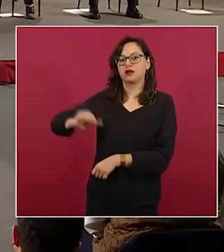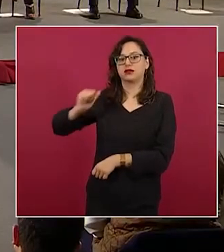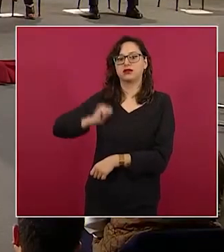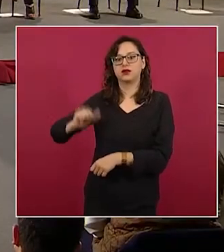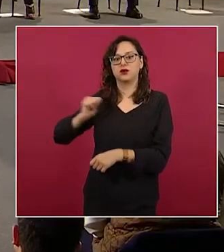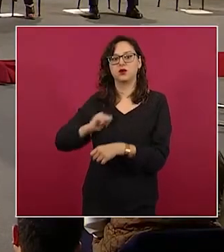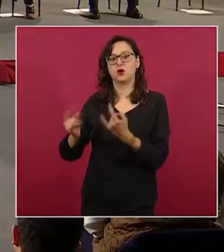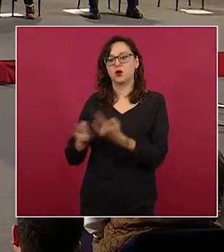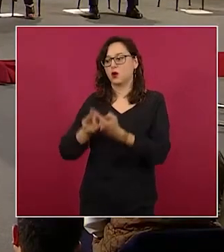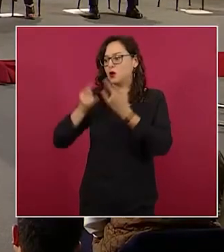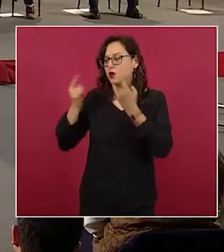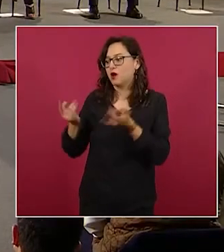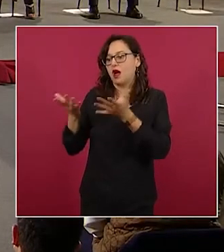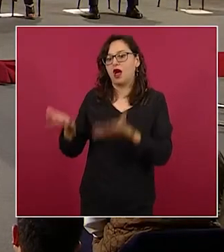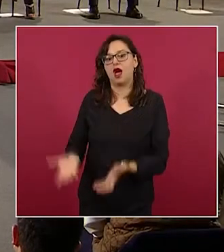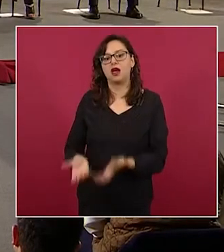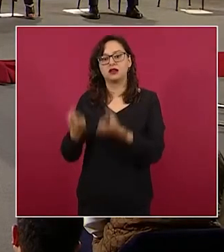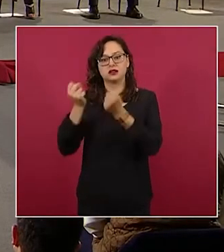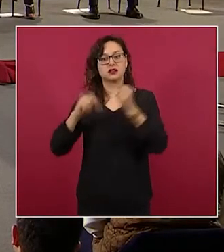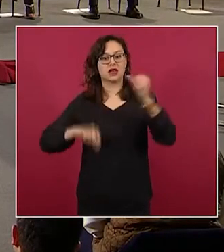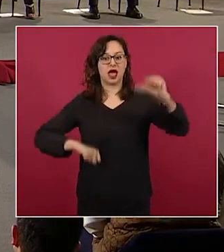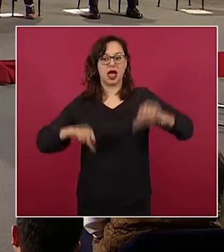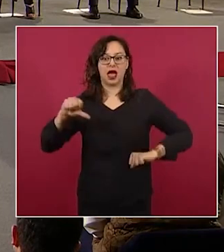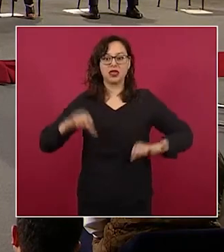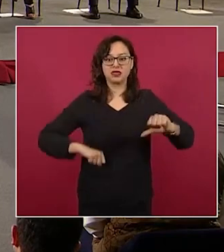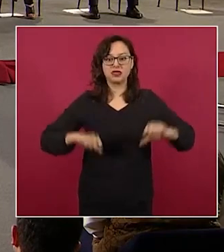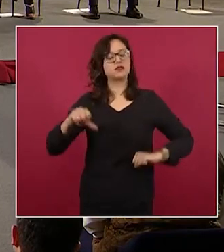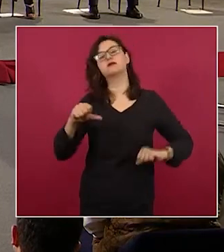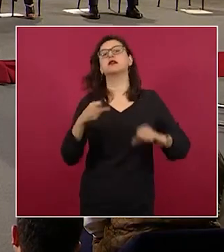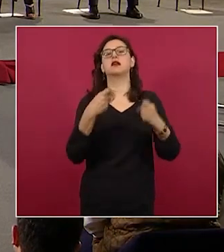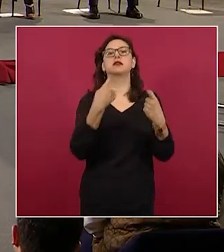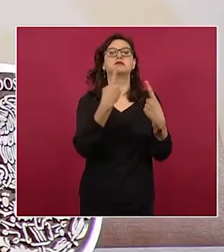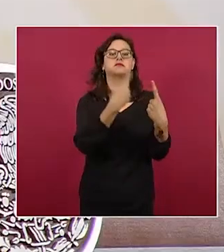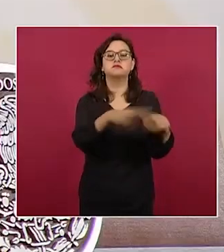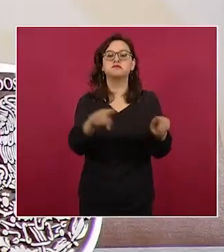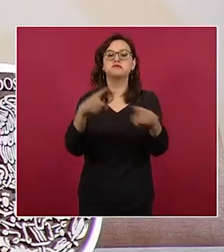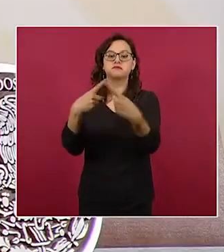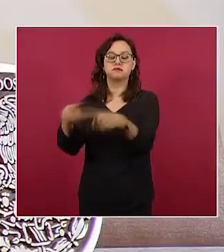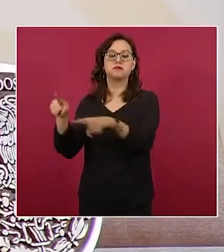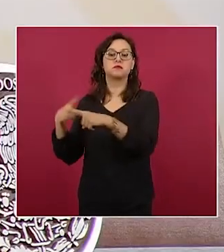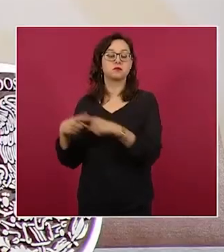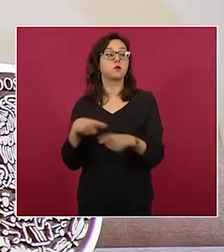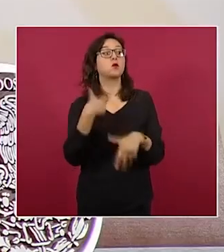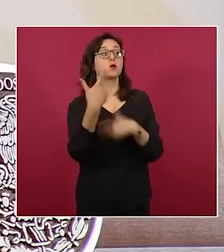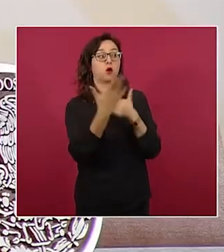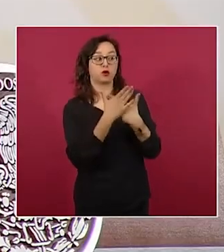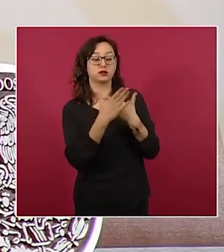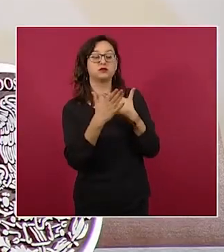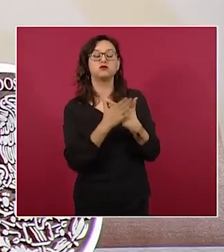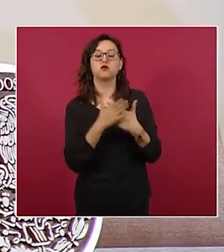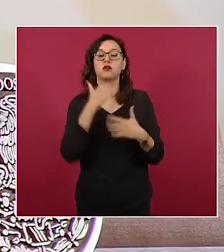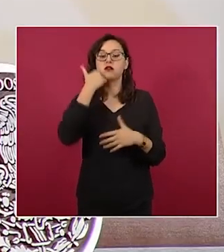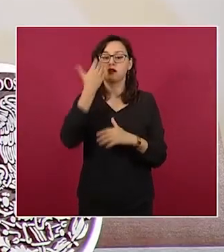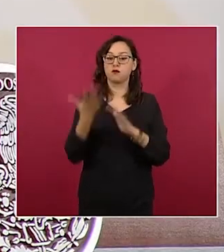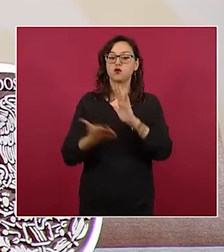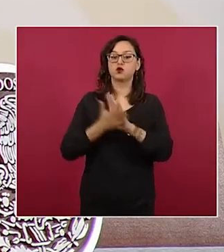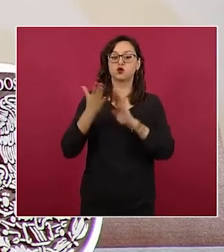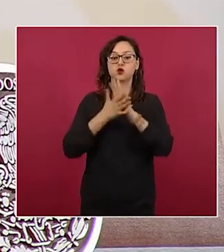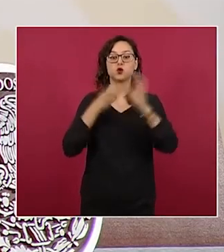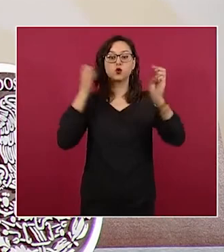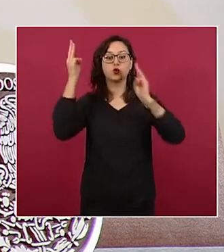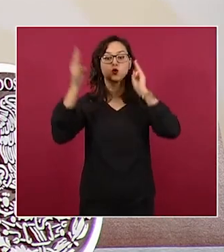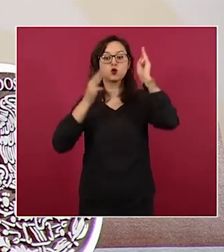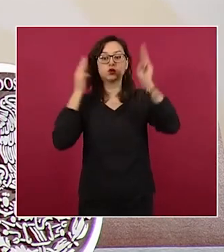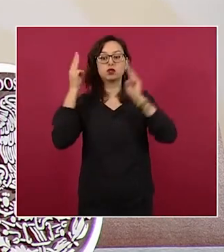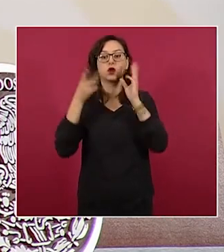Tenemos, dentro de otras actividades, presidente, pensado el construir varios museos comunitarios,